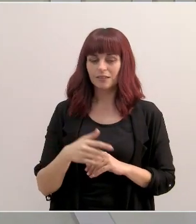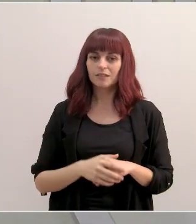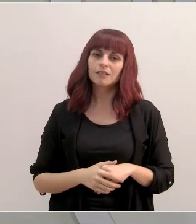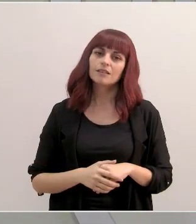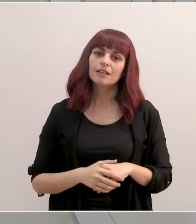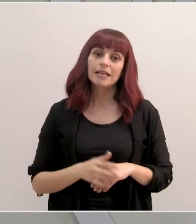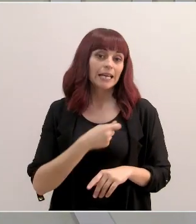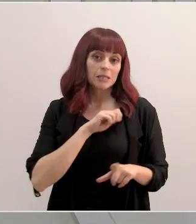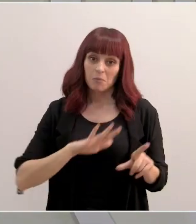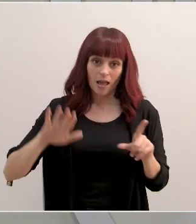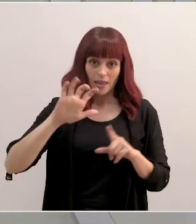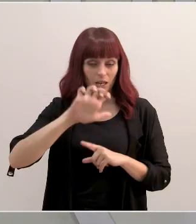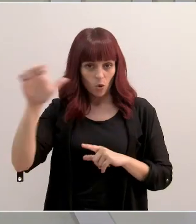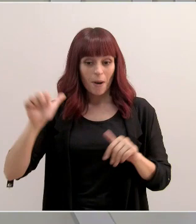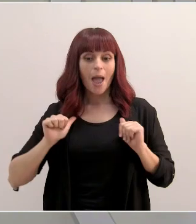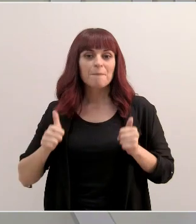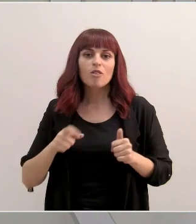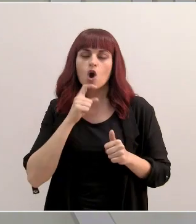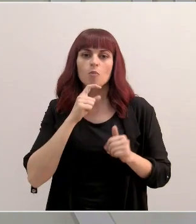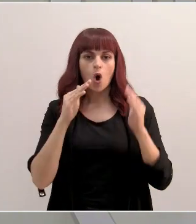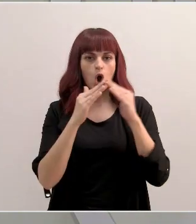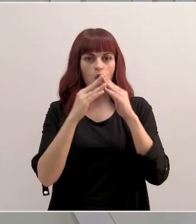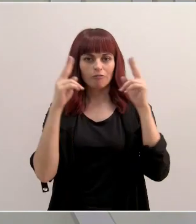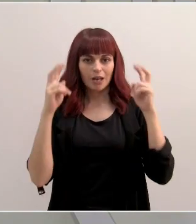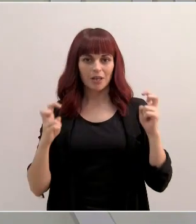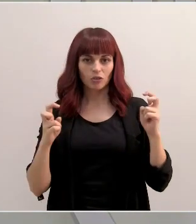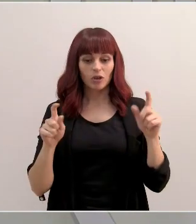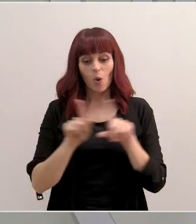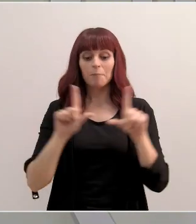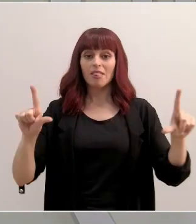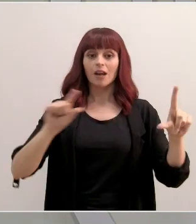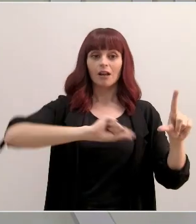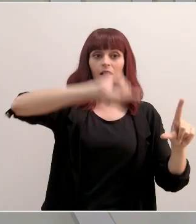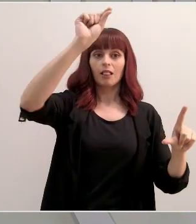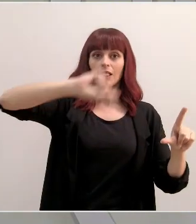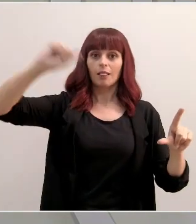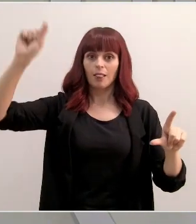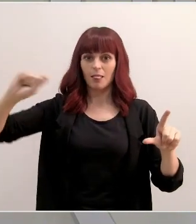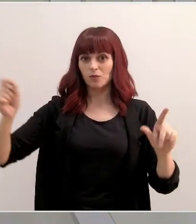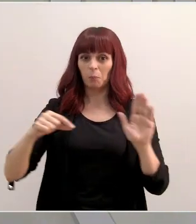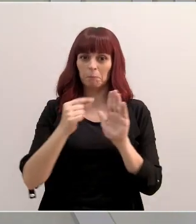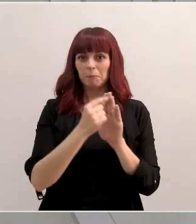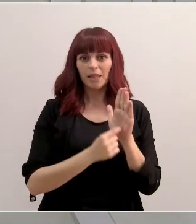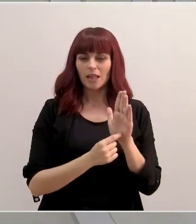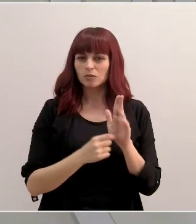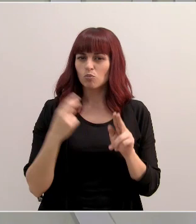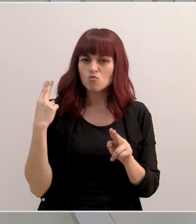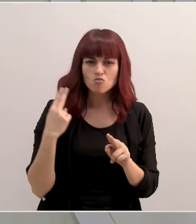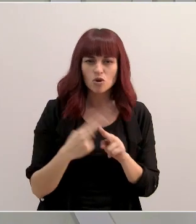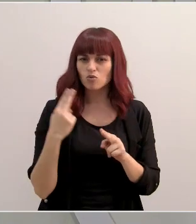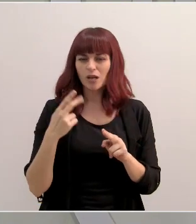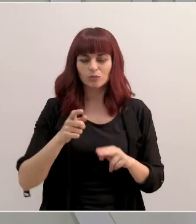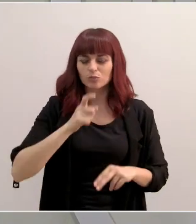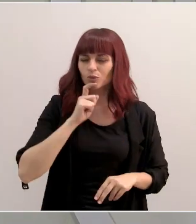en toda España y en Europa con el confinamiento y anotando los casos en una pizarra. Es decir, que realmente fueron medidas muy duras y difíciles